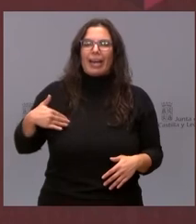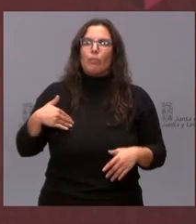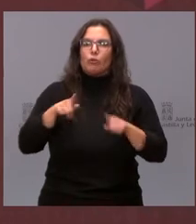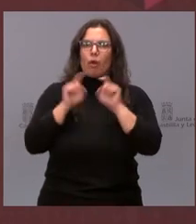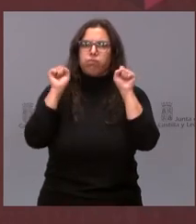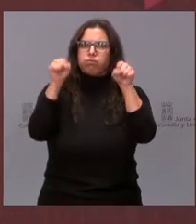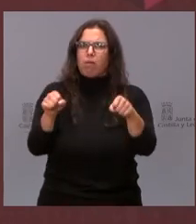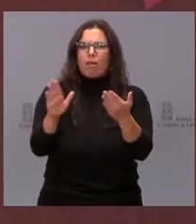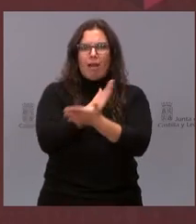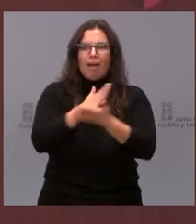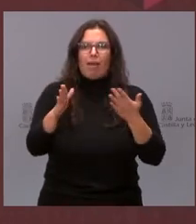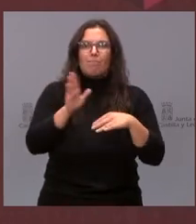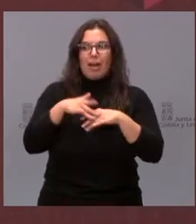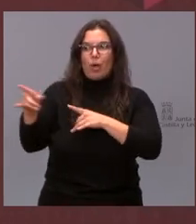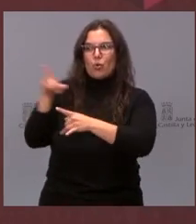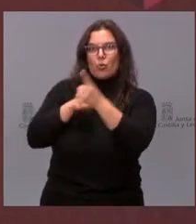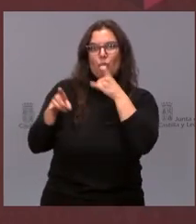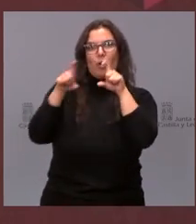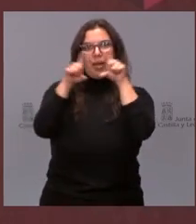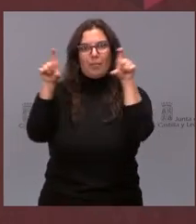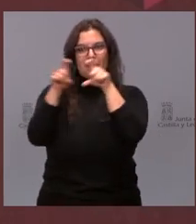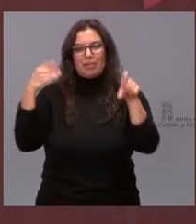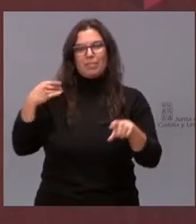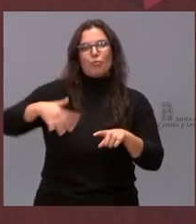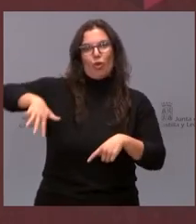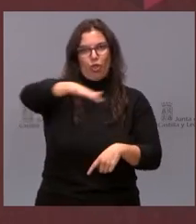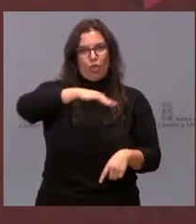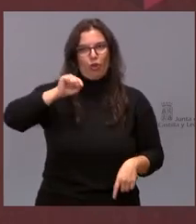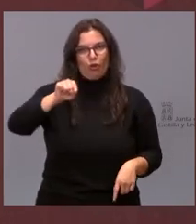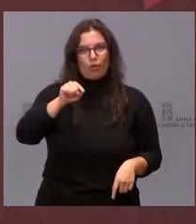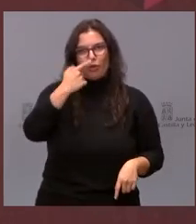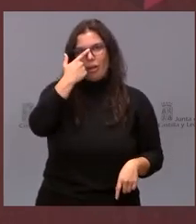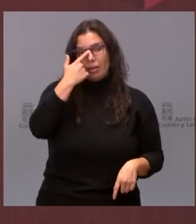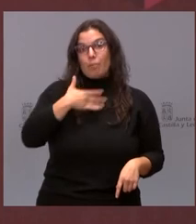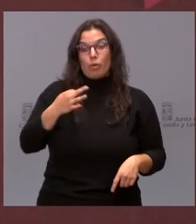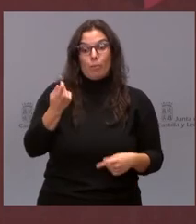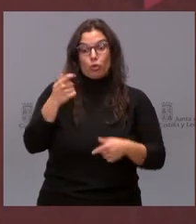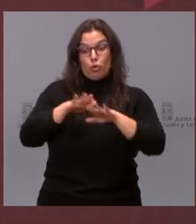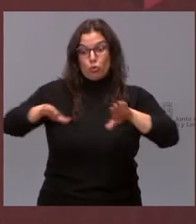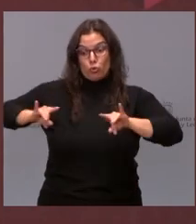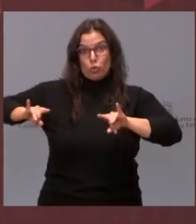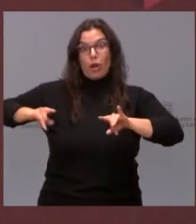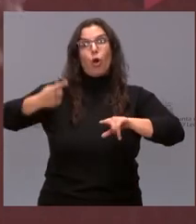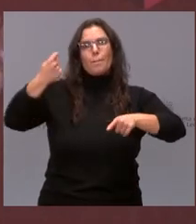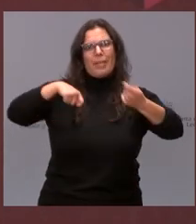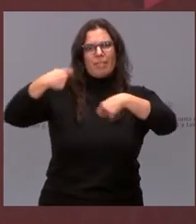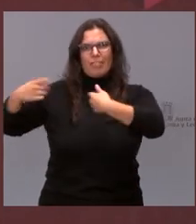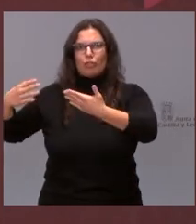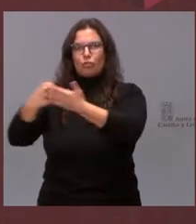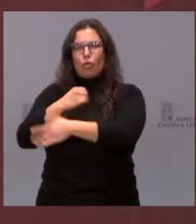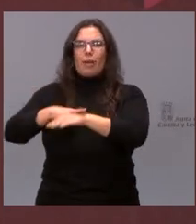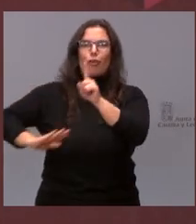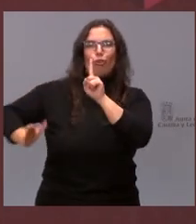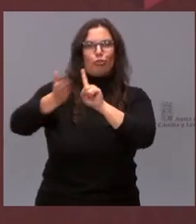del atractivo empresarial que tiene el PEMA y que podamos vender todo el suelo disponible para poder conseguir así